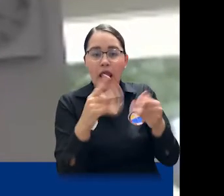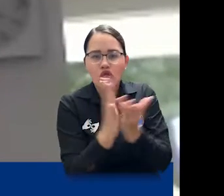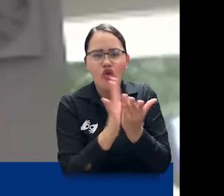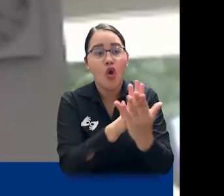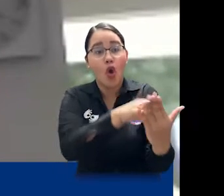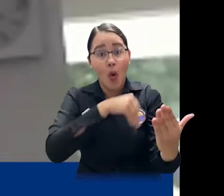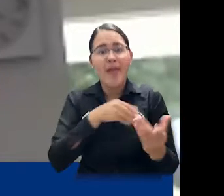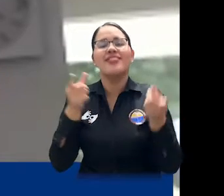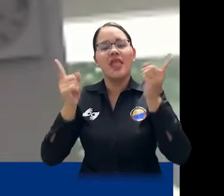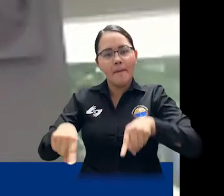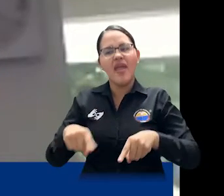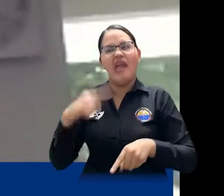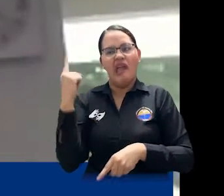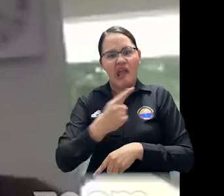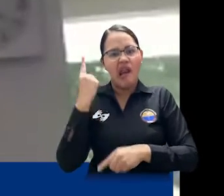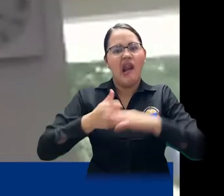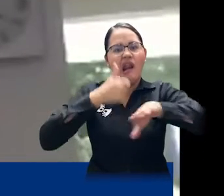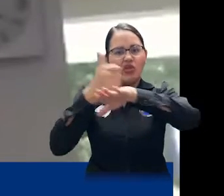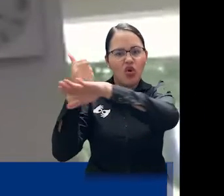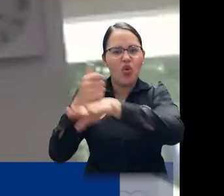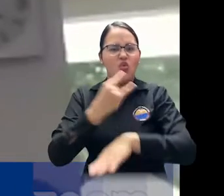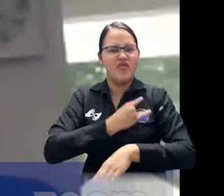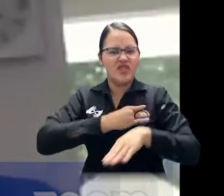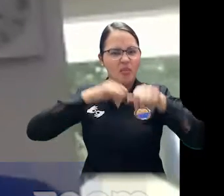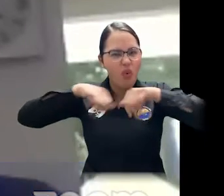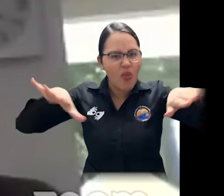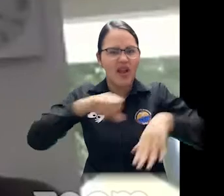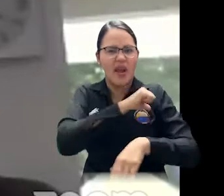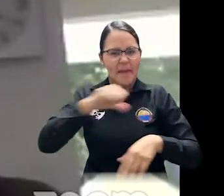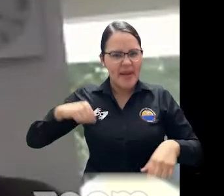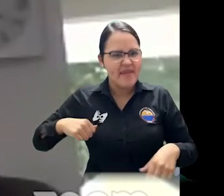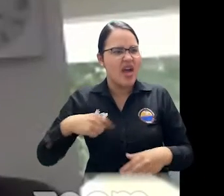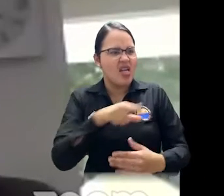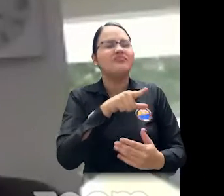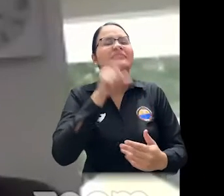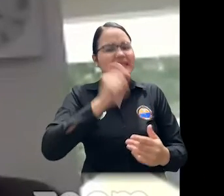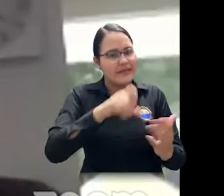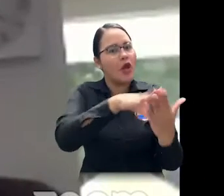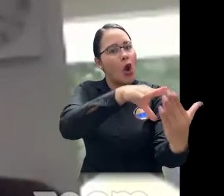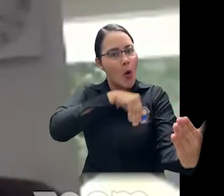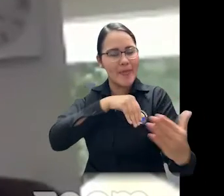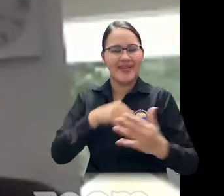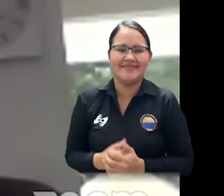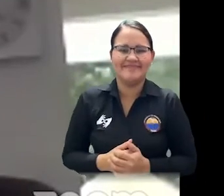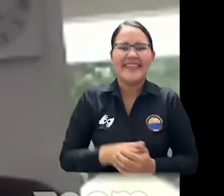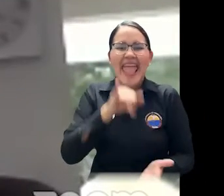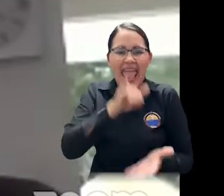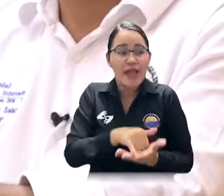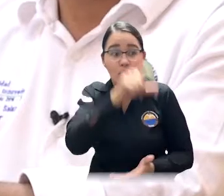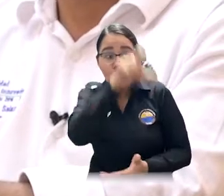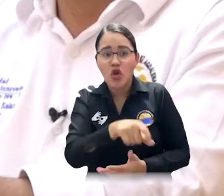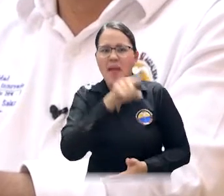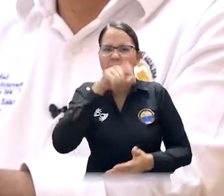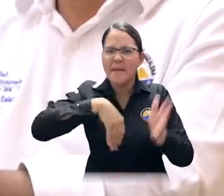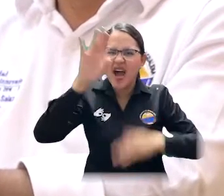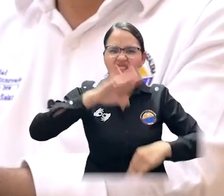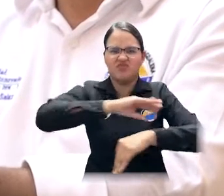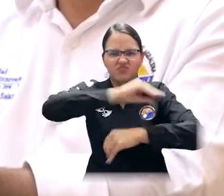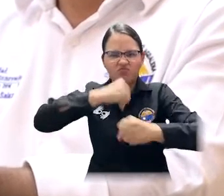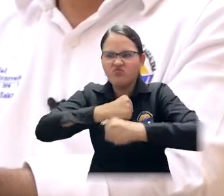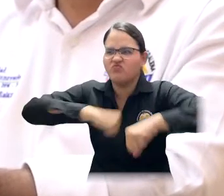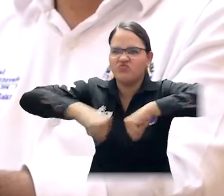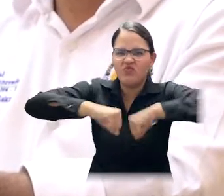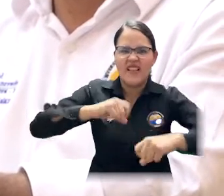sus estudiantes, sino también para sus colegas rectores, tanto universidades públicas como universidades privadas. A través del